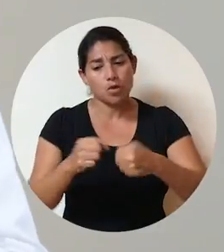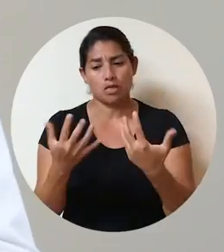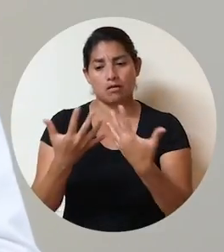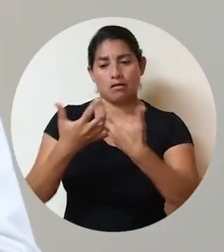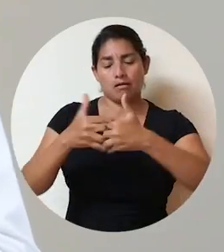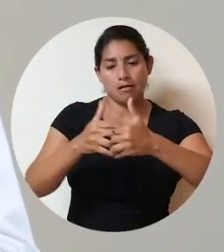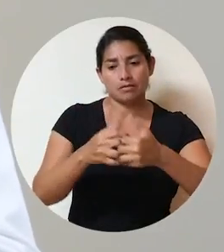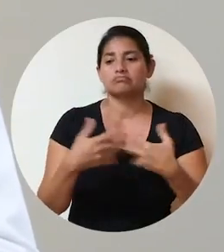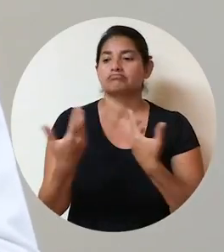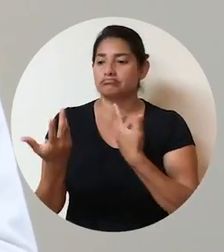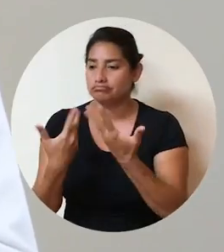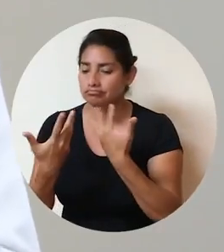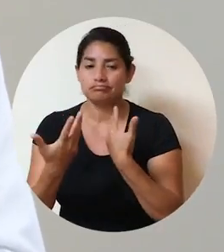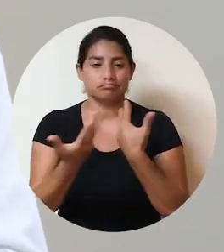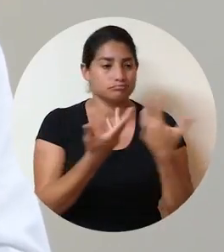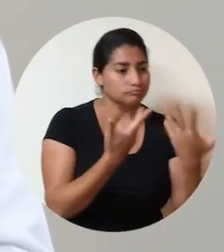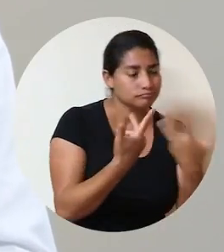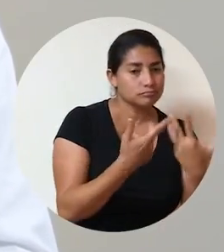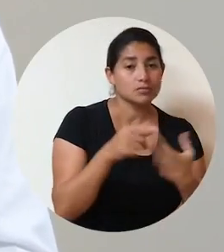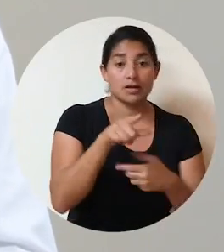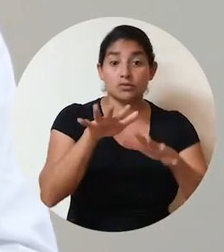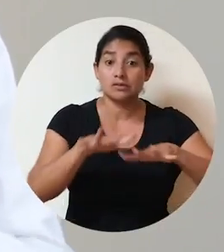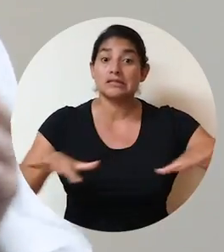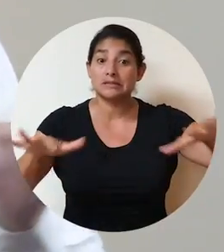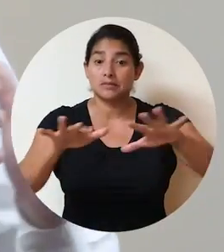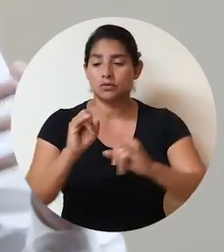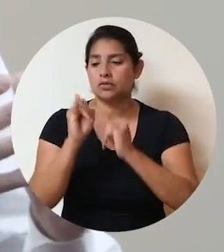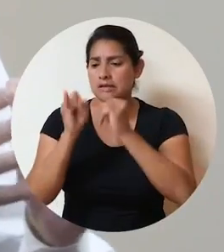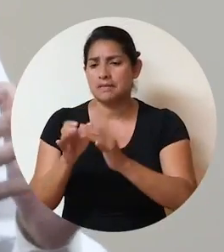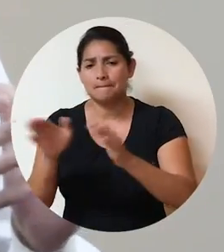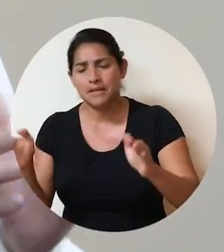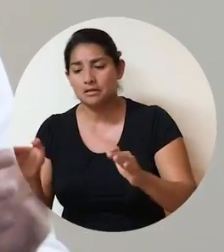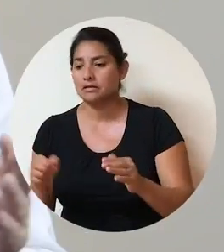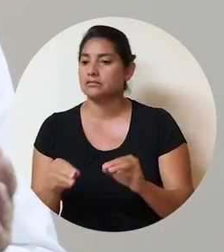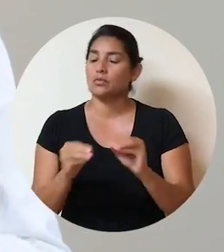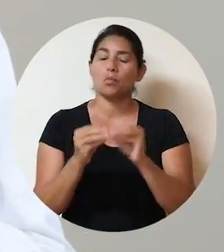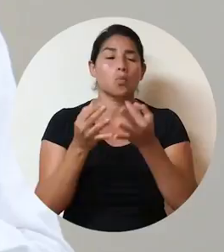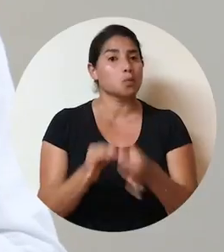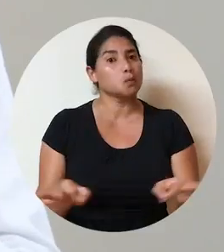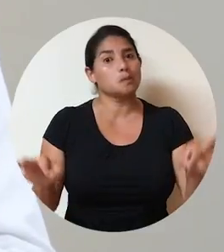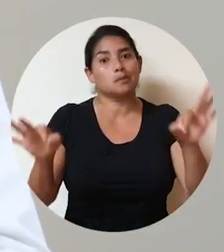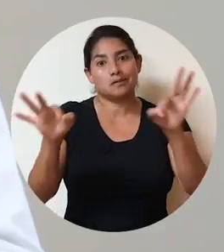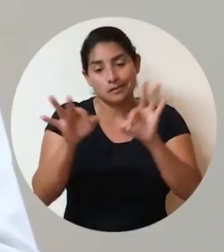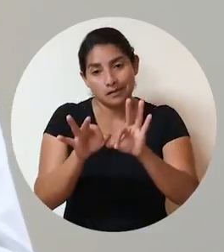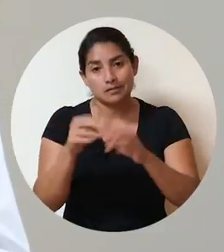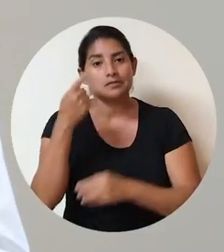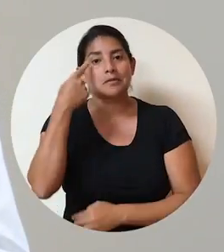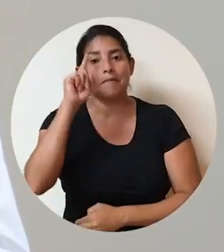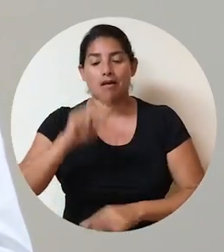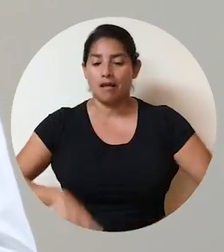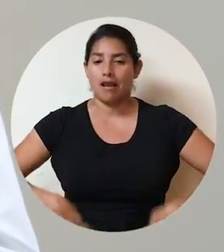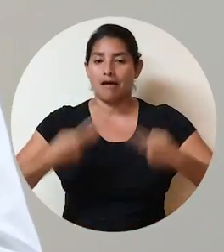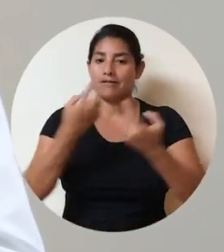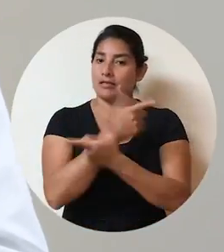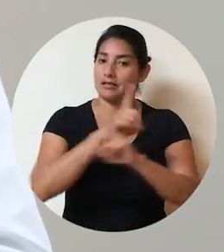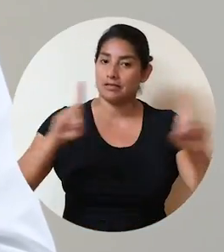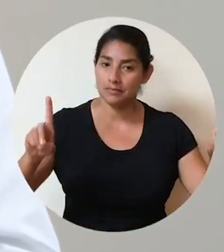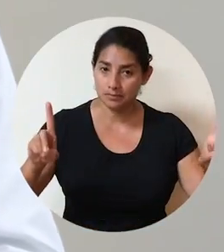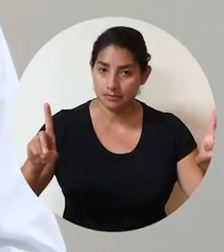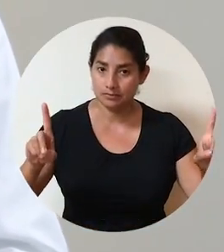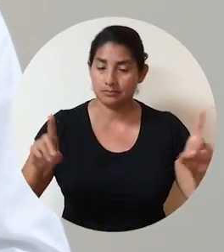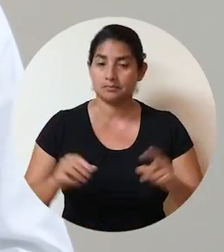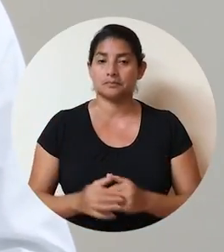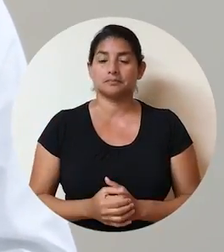es que puedan articularse a ese diálogo. Estos espacios independientes son indispensables para la vida